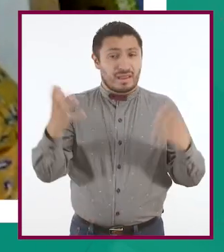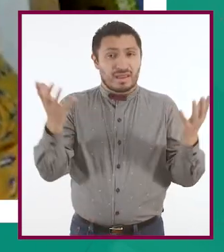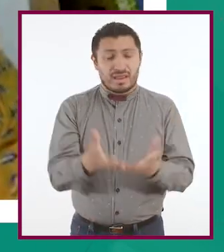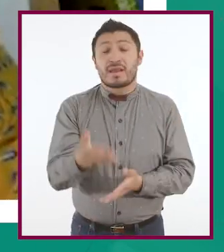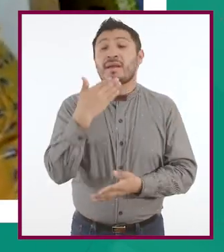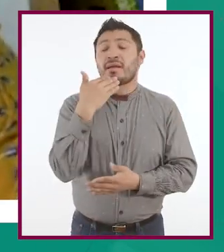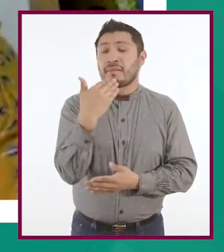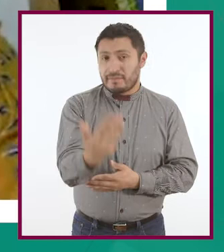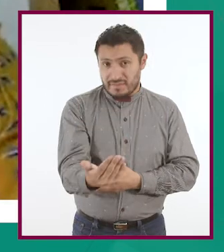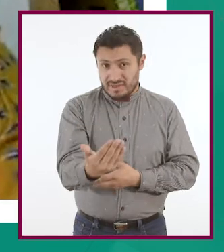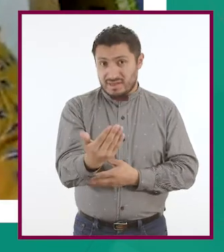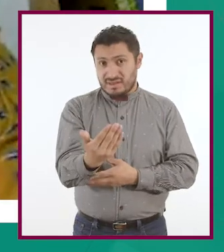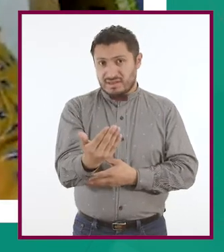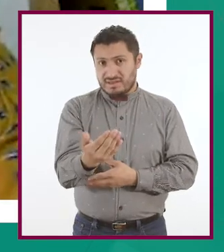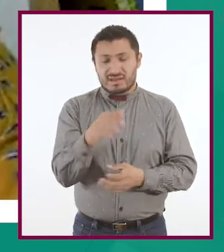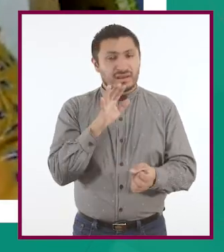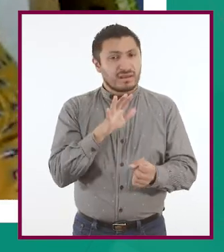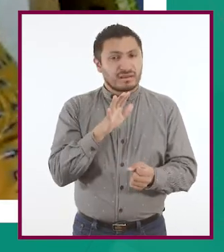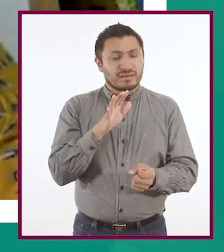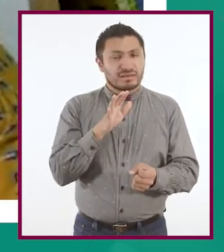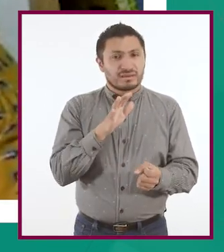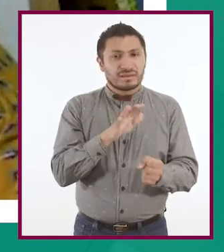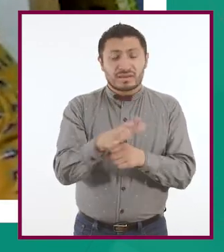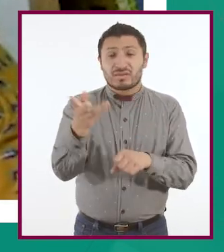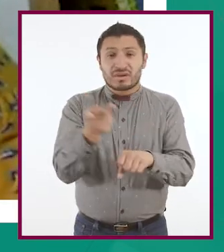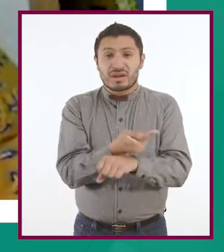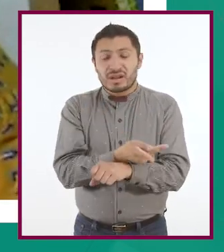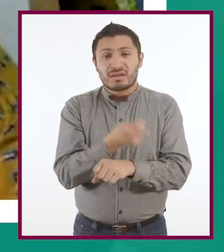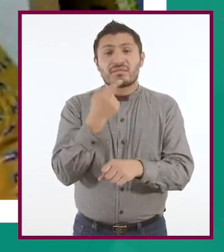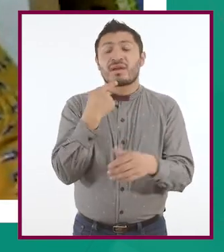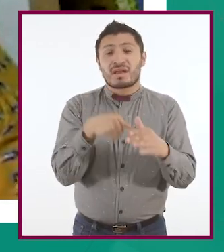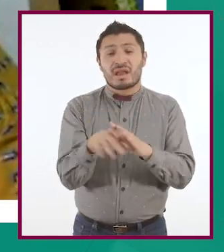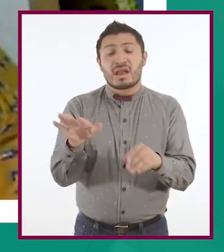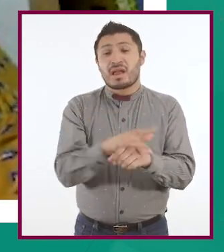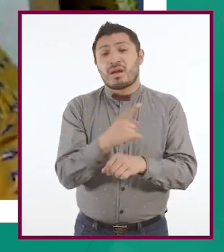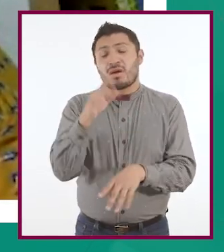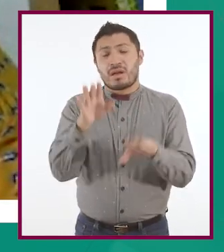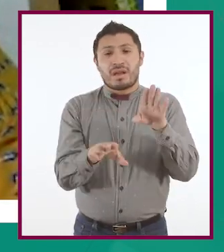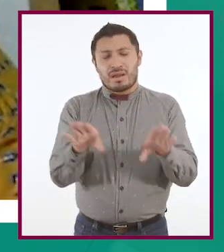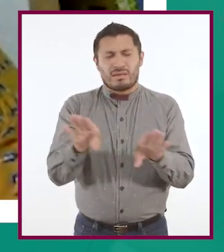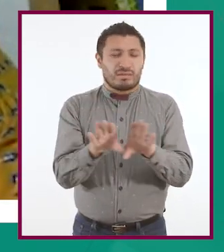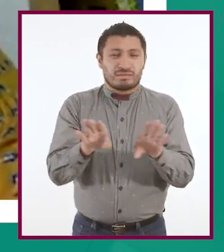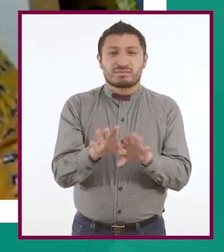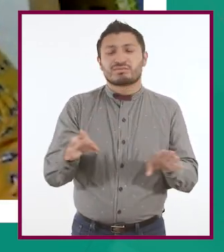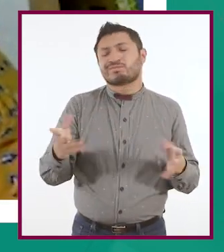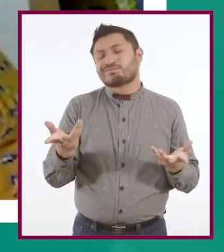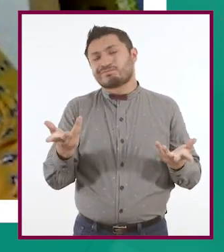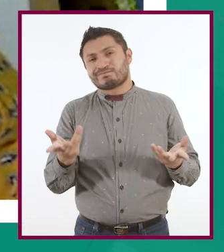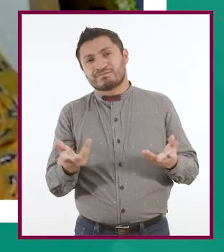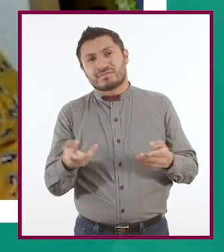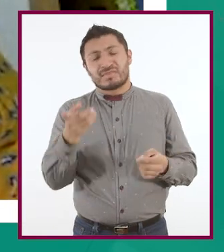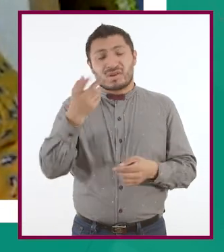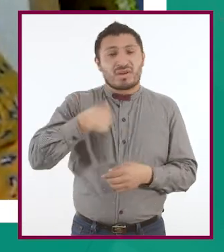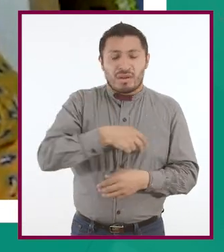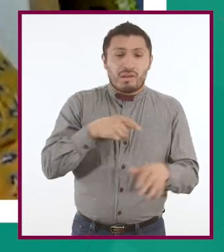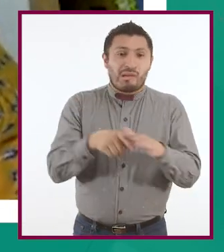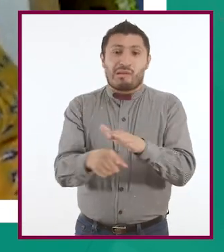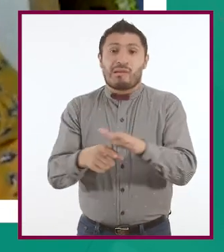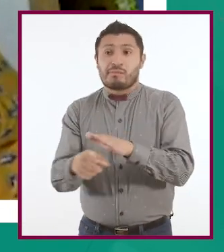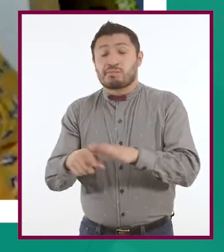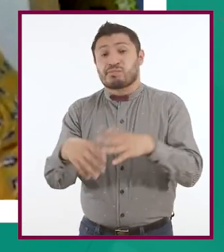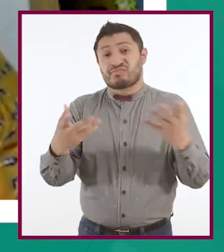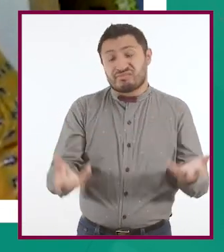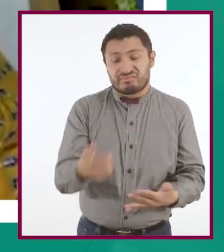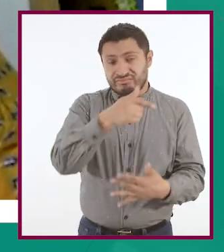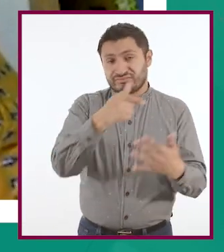bien lo que pasa en las denuncias. Porque algunas veces, si nos metemos a la corrupción, etcétera,